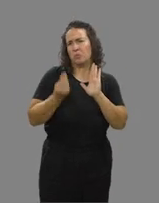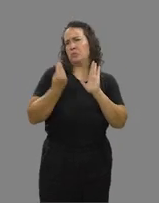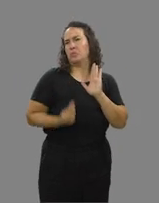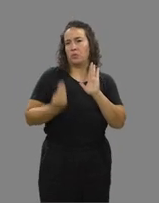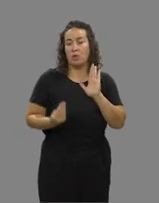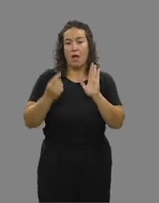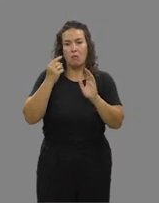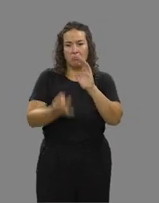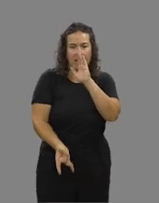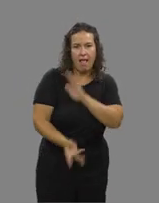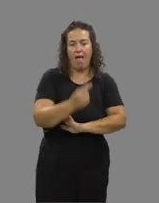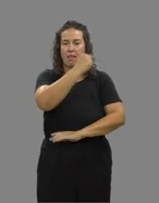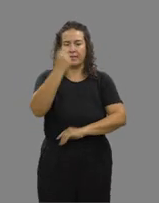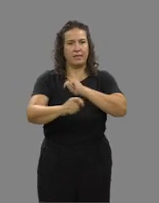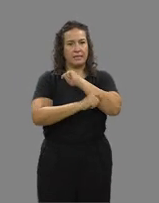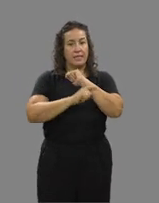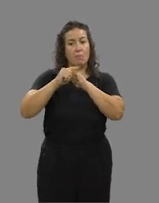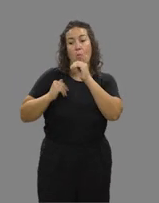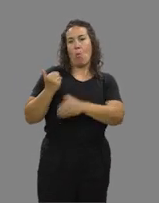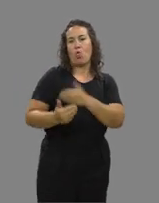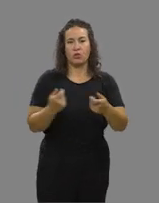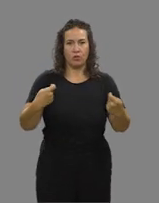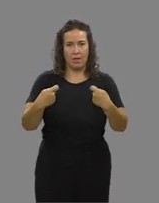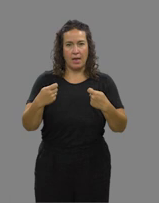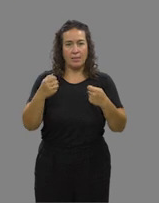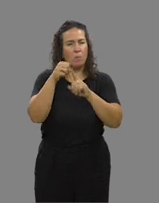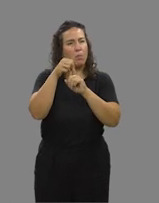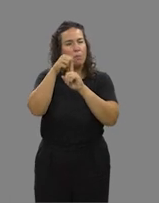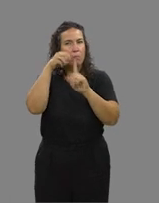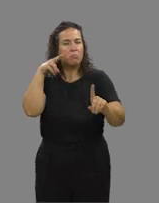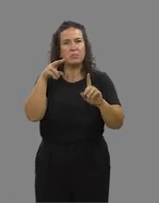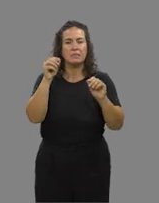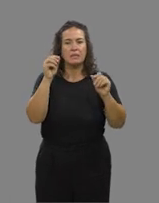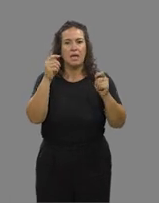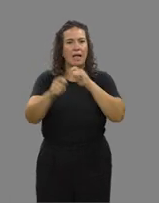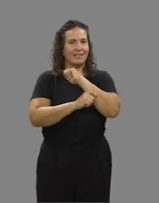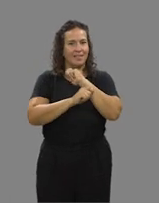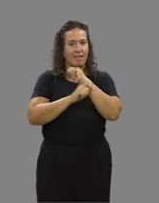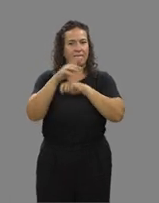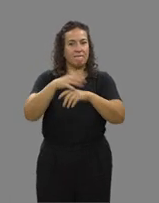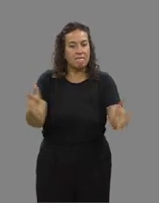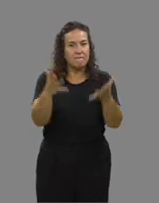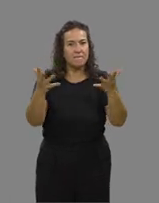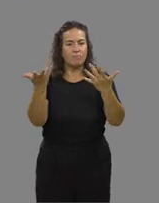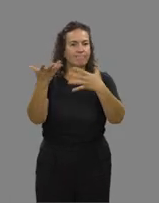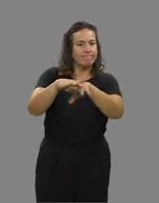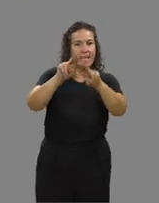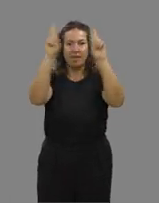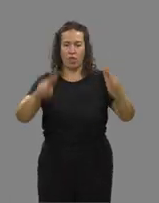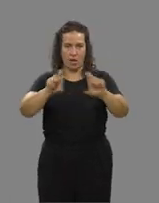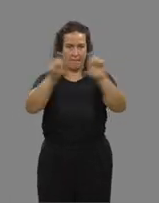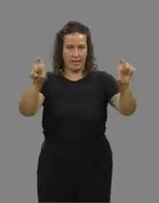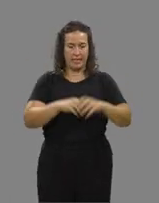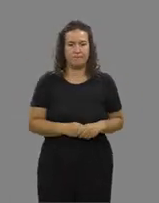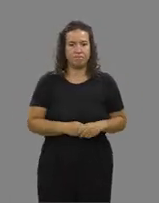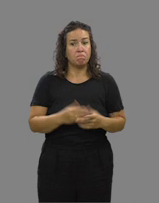en diseñar y gestionar estrategias y procesos comerciales con una visión estratégica y promoviendo la internacionalización corporativa,